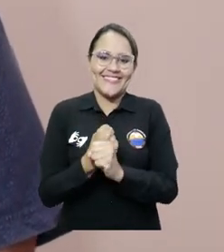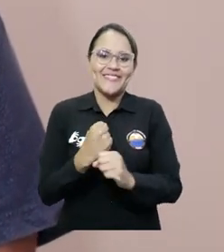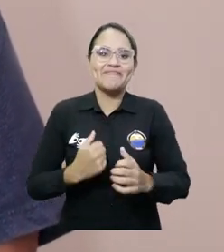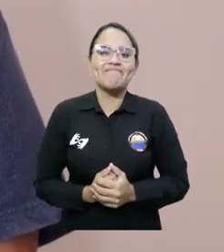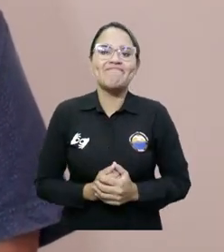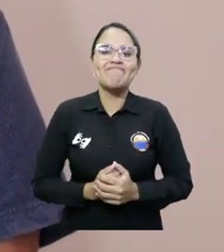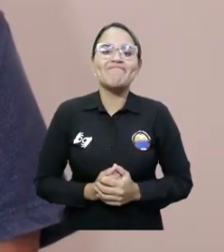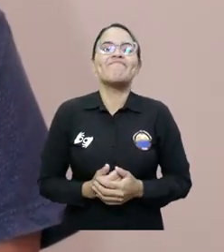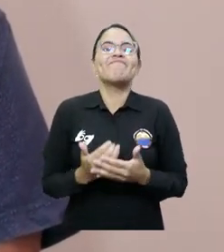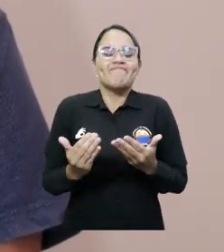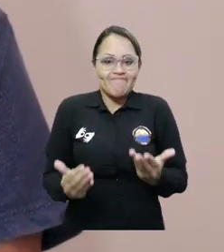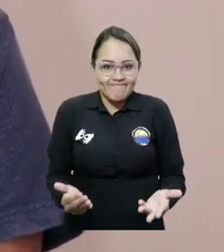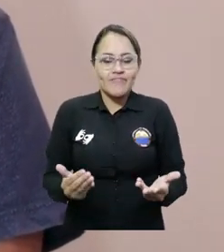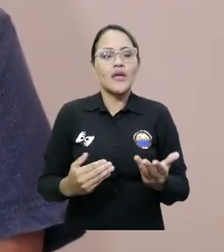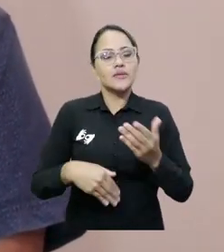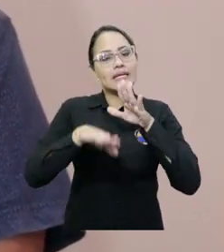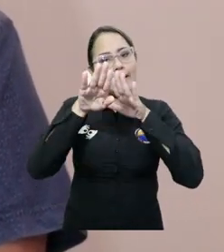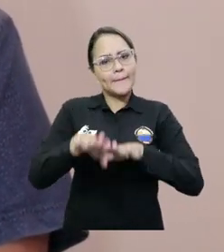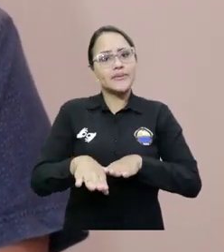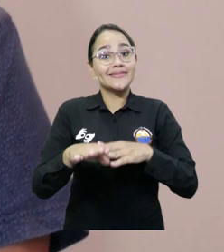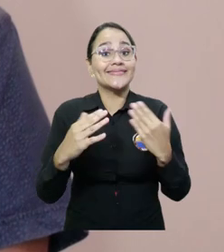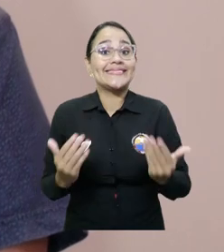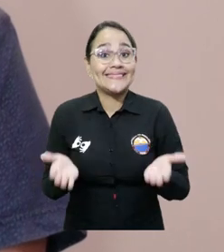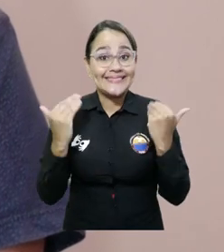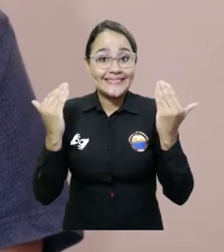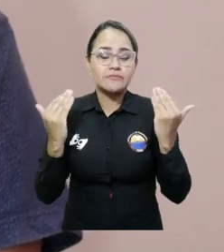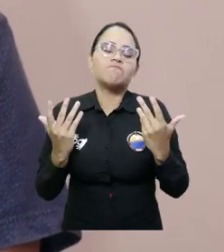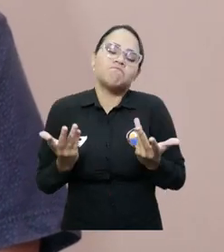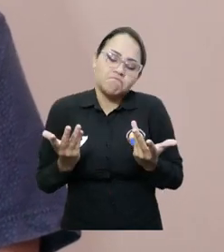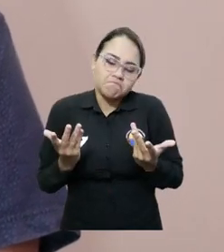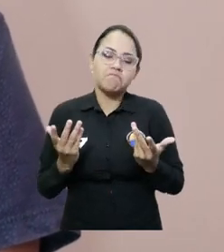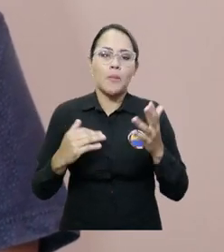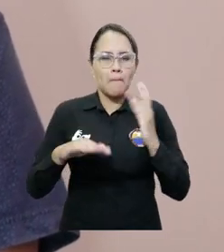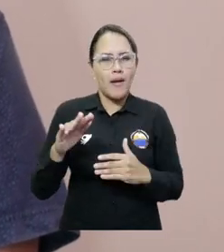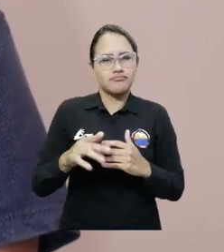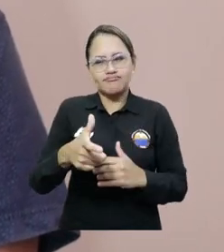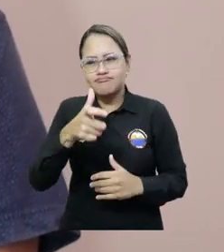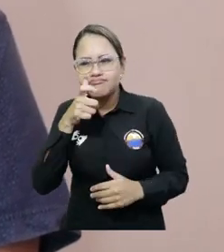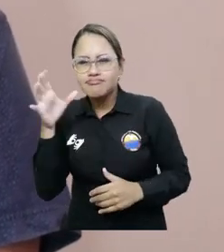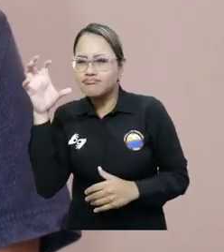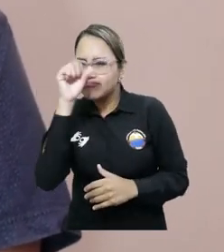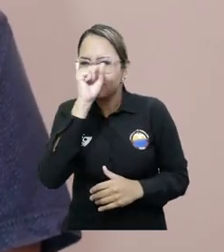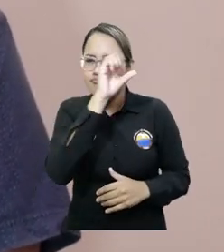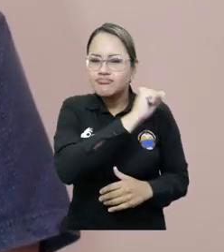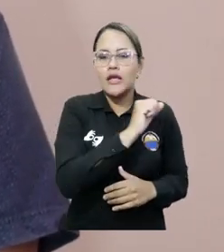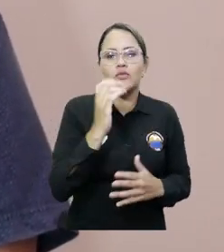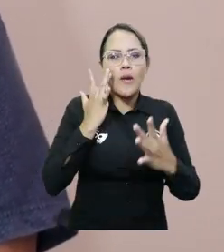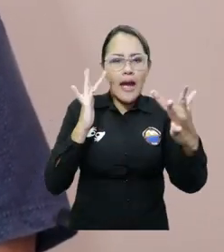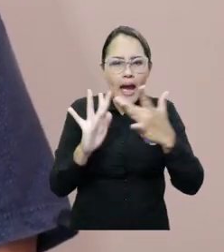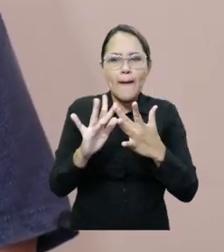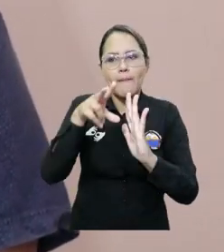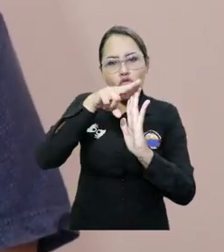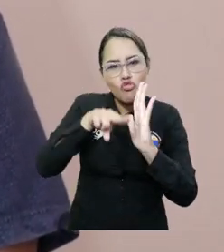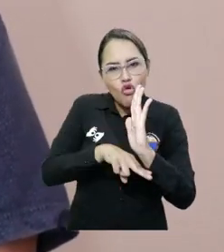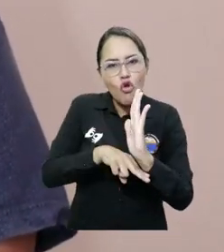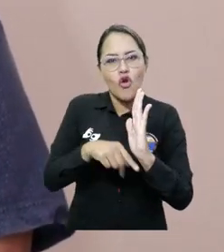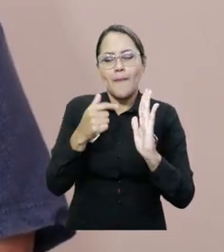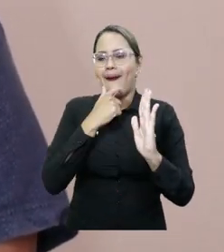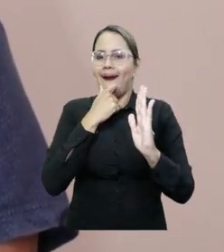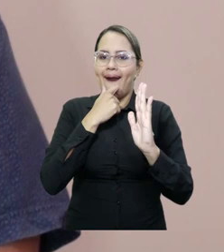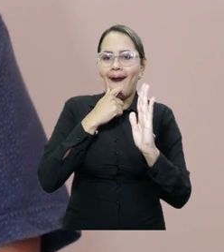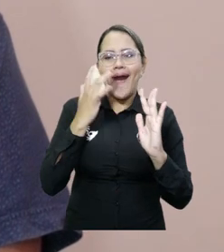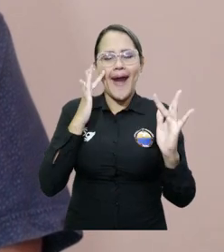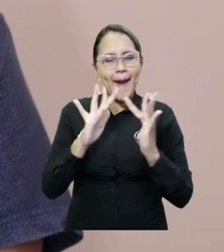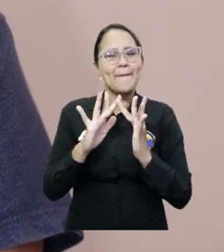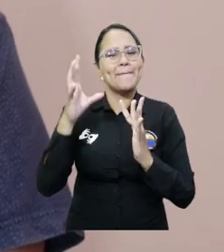a través de esta representación que nos permite observar las reglas académicas, las normas académicas e